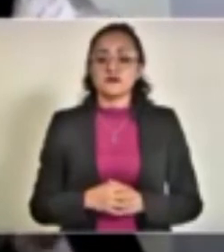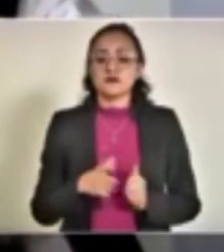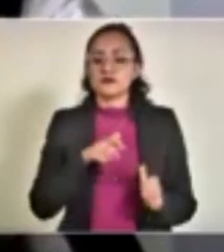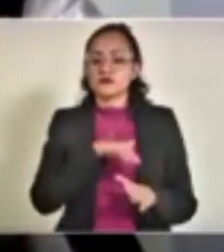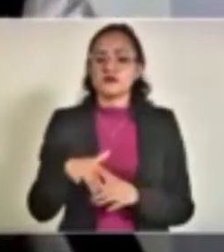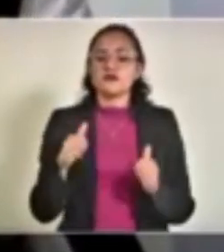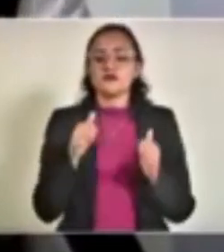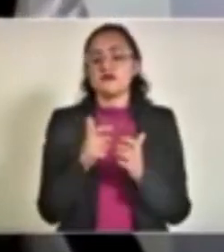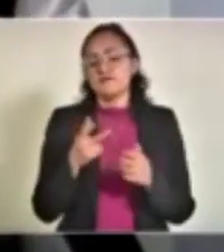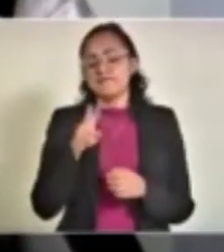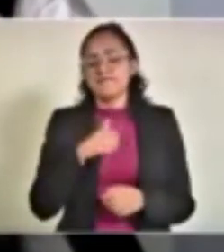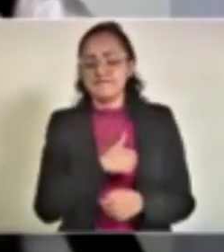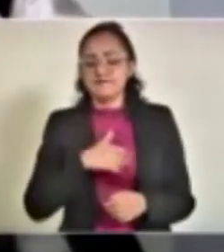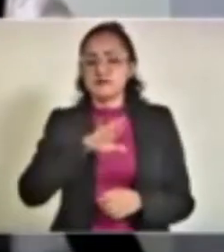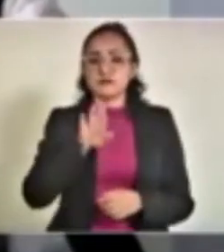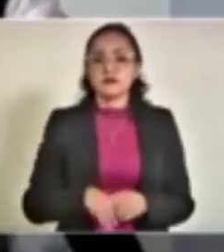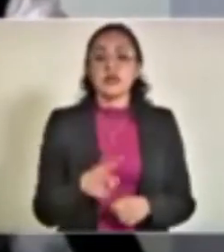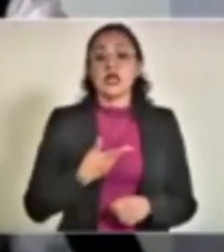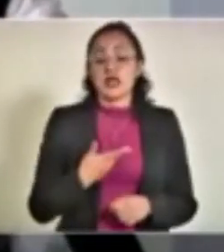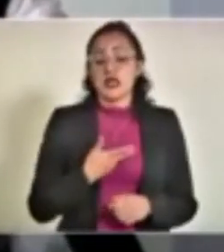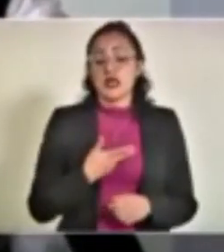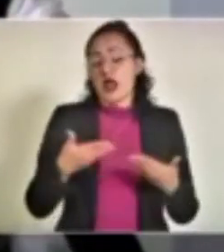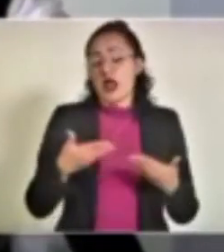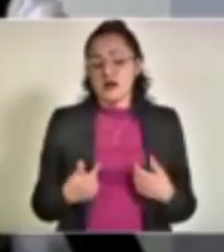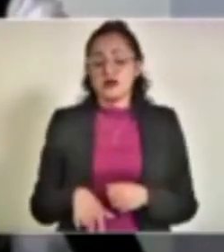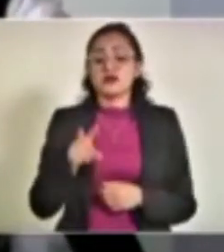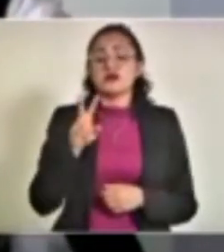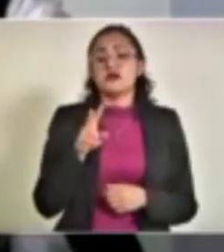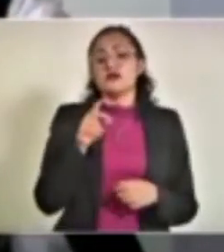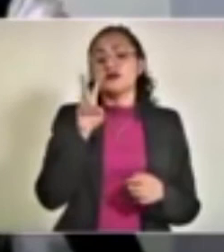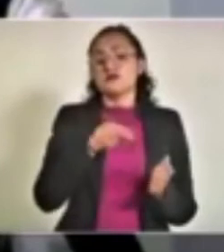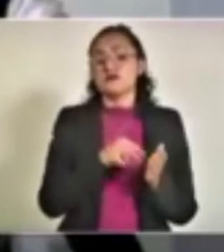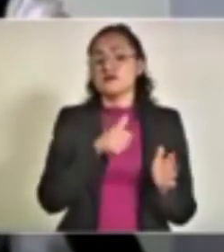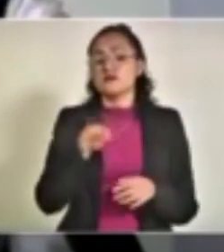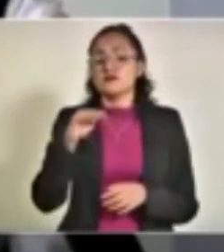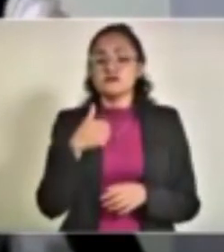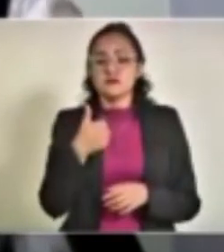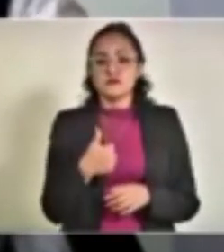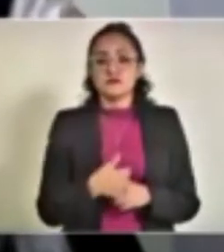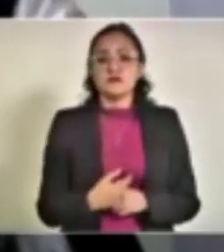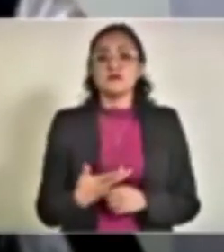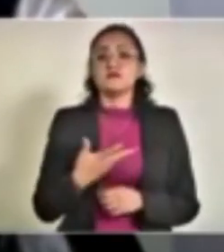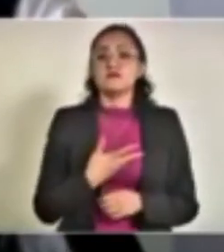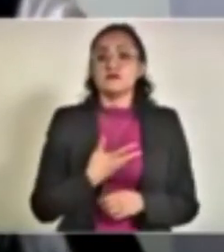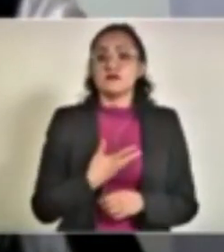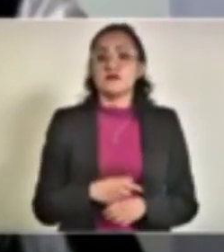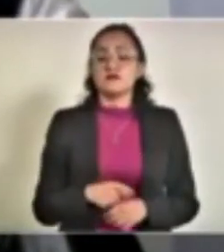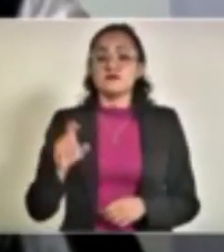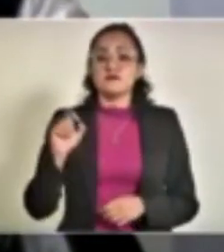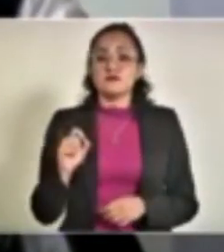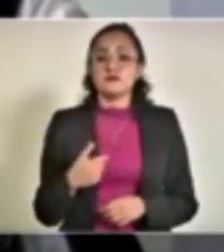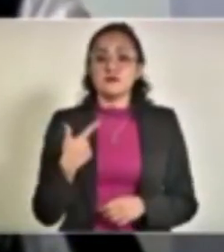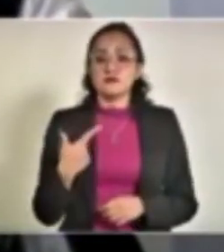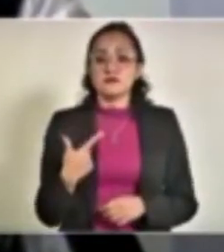respecta lamentablemente a defunciones, tenemos un acumulado de 2,196, teniendo 27